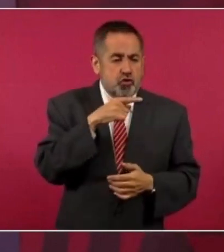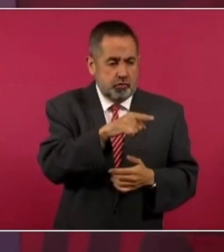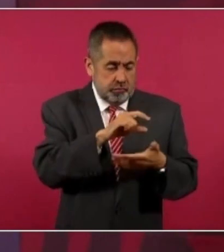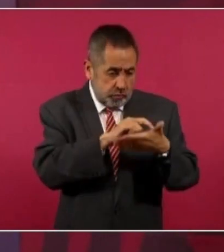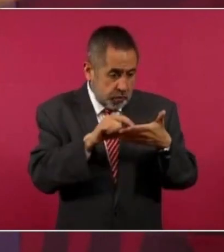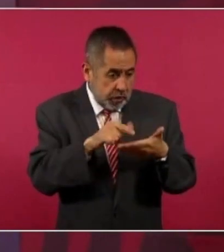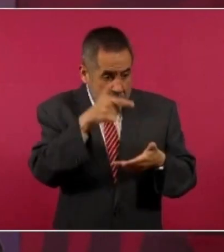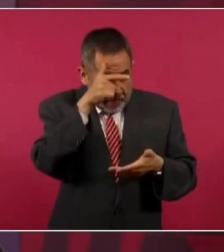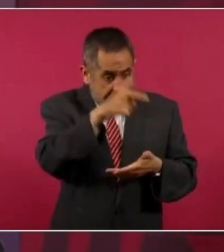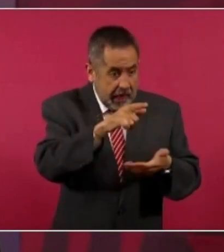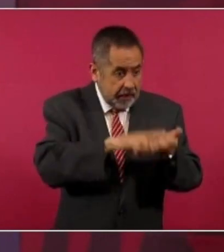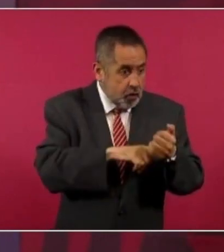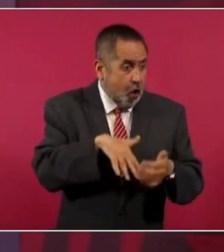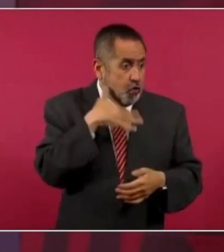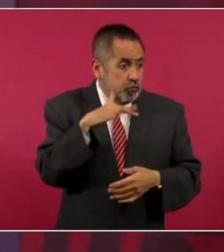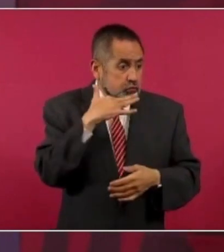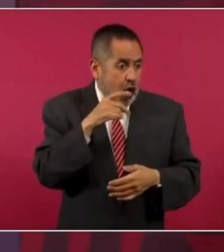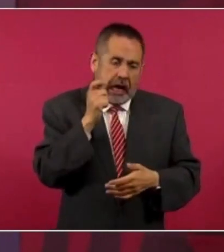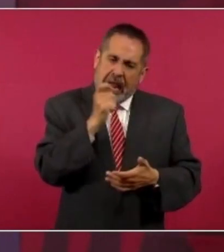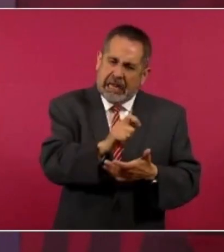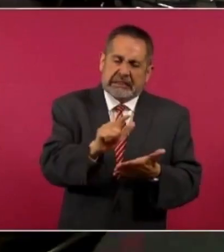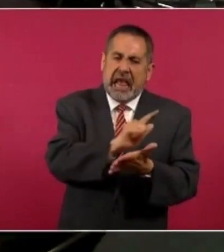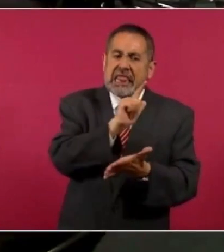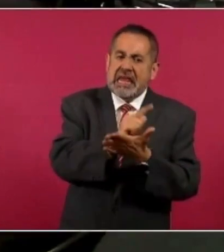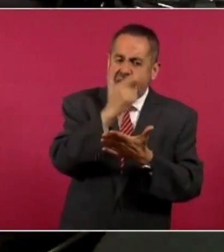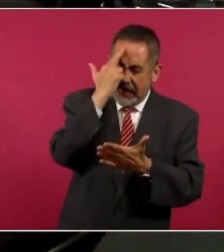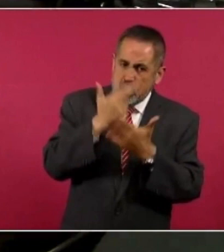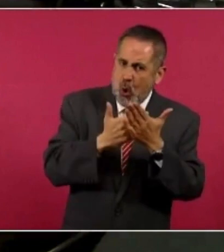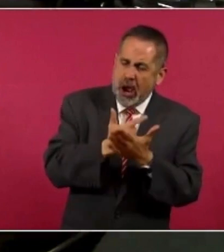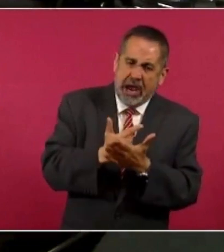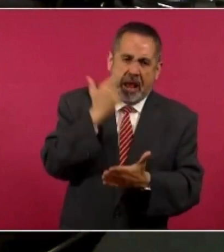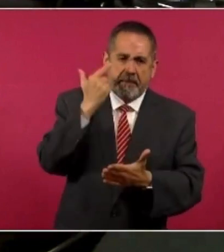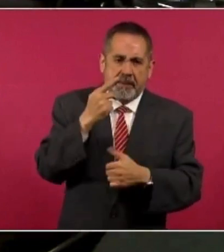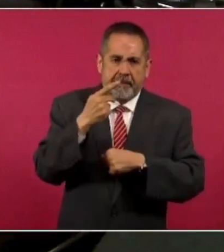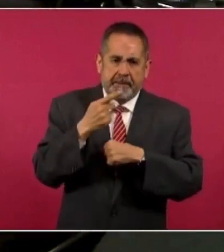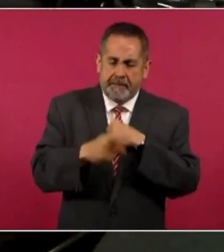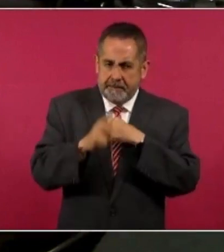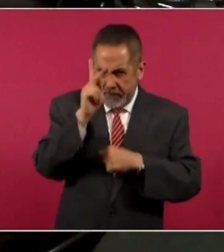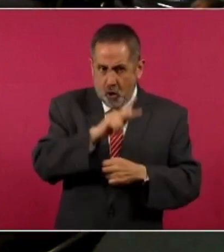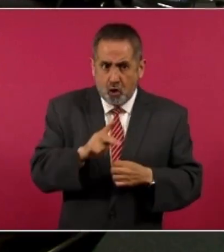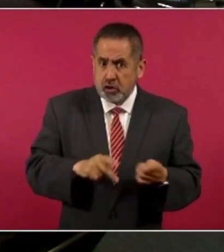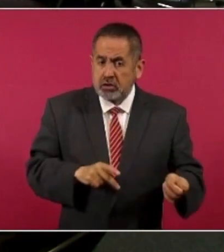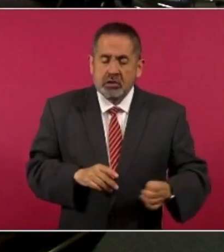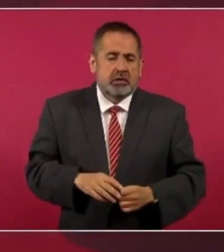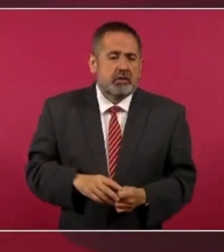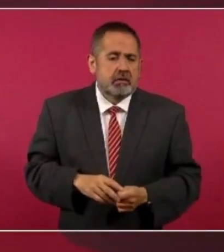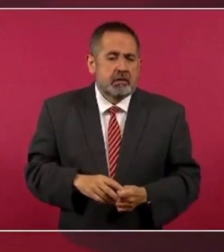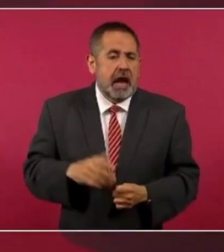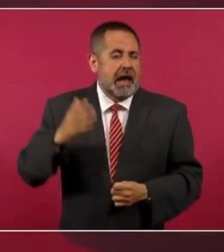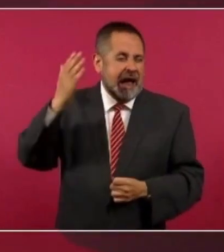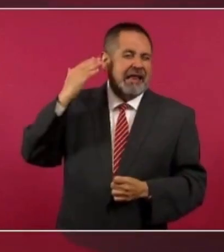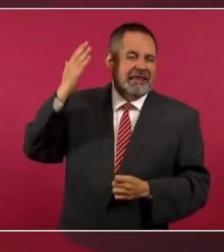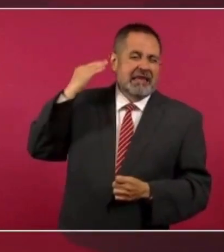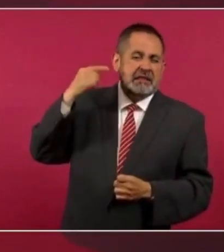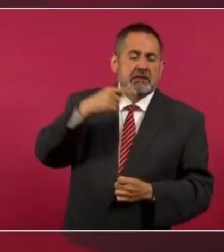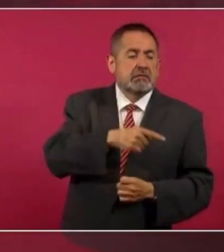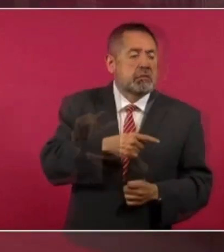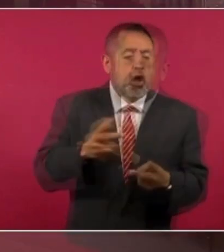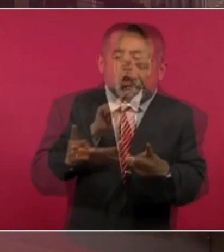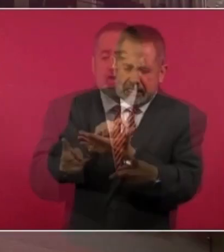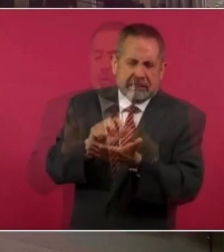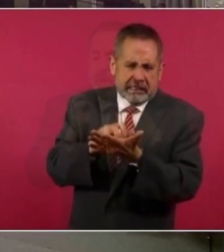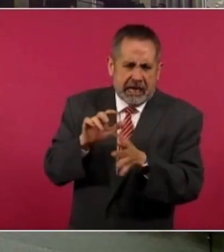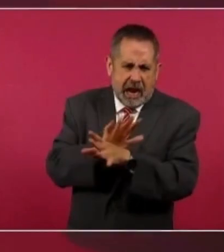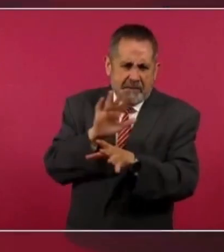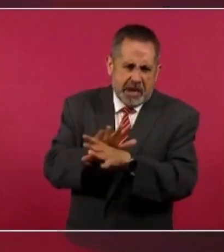que no lo era, o sea que el que robaba podía salir bajo